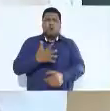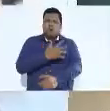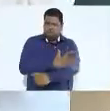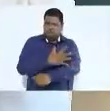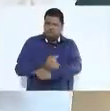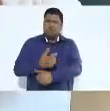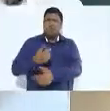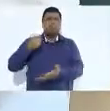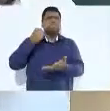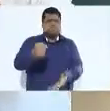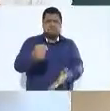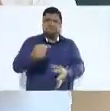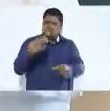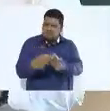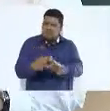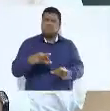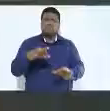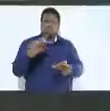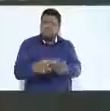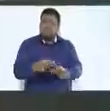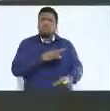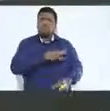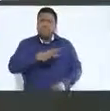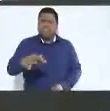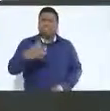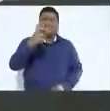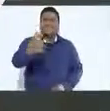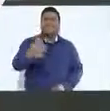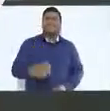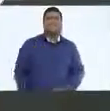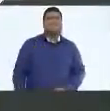alcanza y rinde. Aplausos. Aplausos. Aplausos. Aplausos.